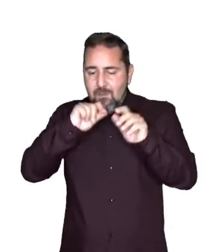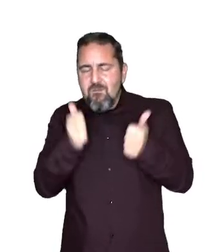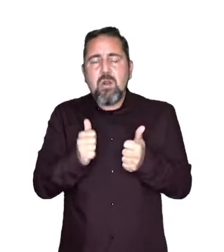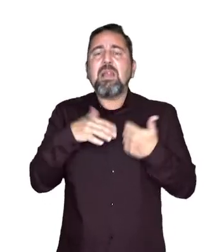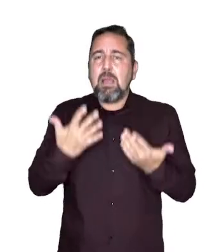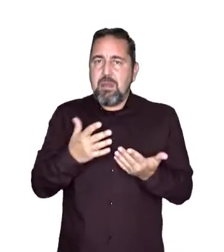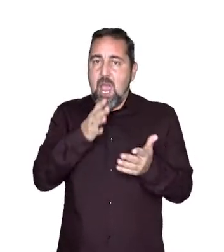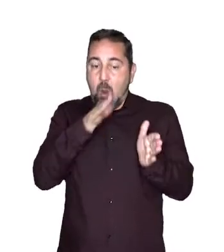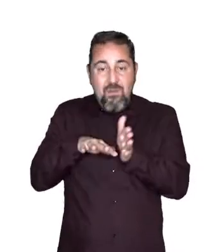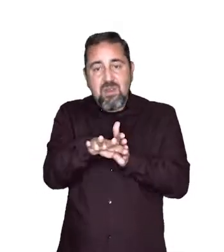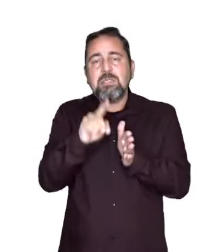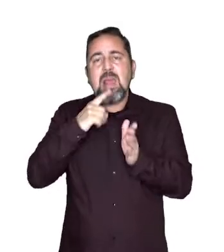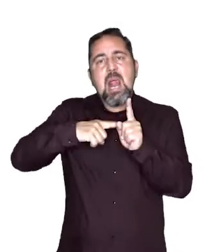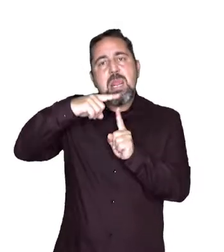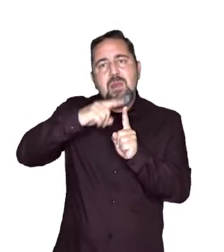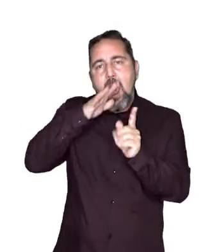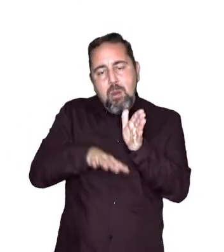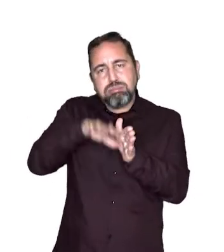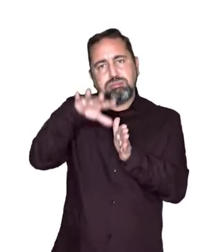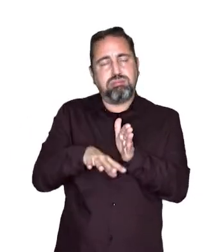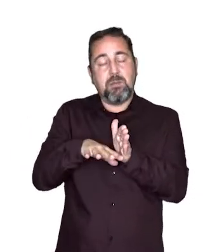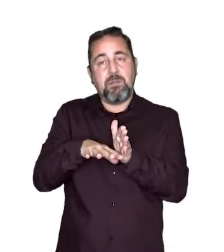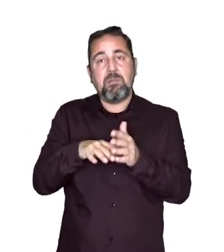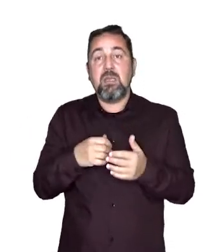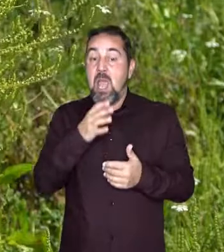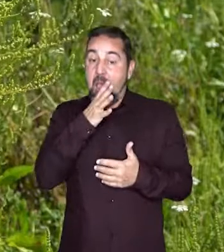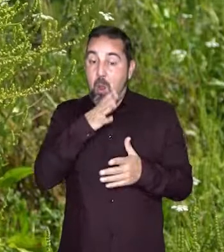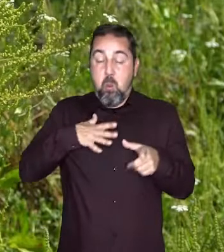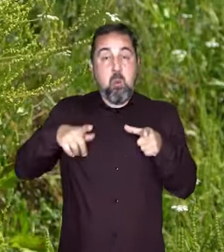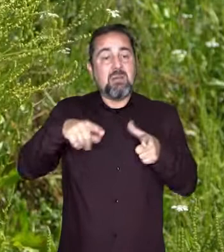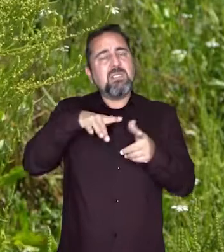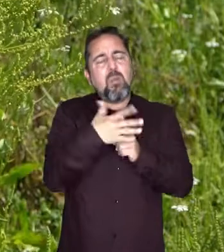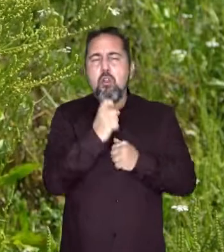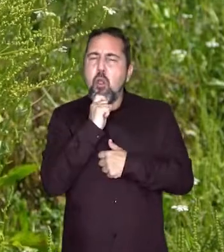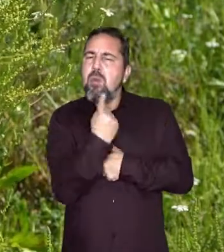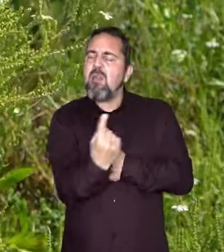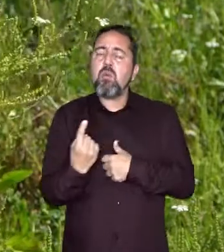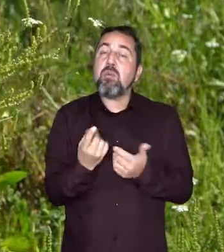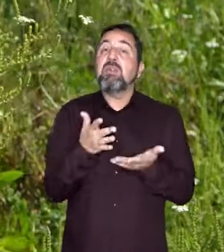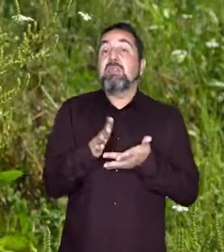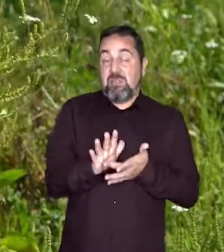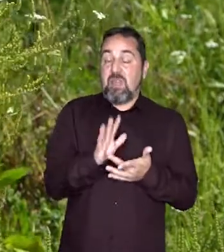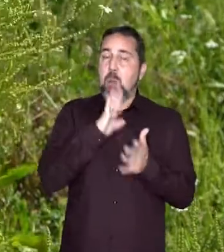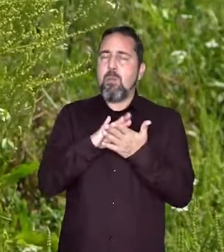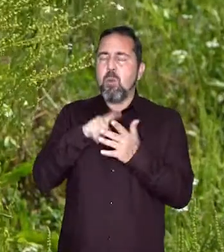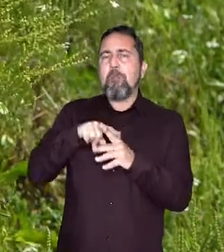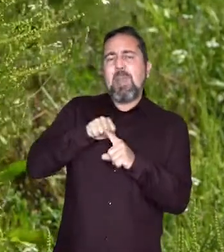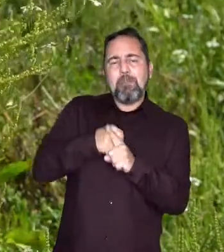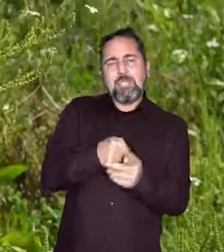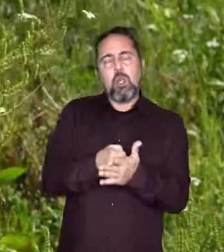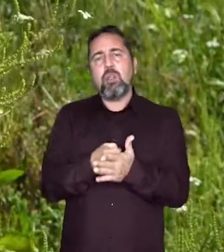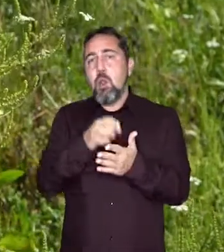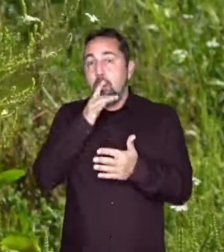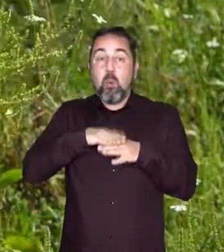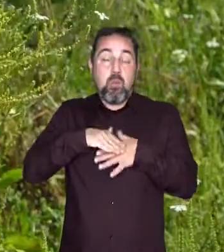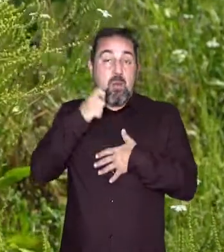e hidromorfológicos y del nivel del agua de los acuíferos. El estado de las masas de agua es el reflejo de las presiones a las que